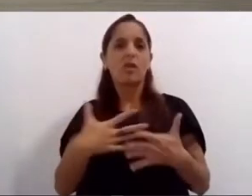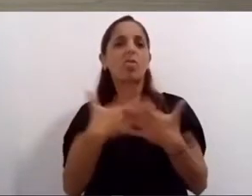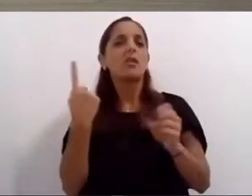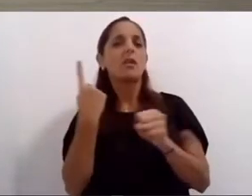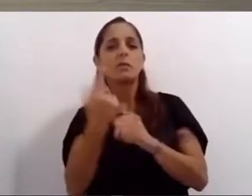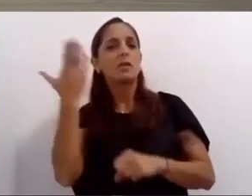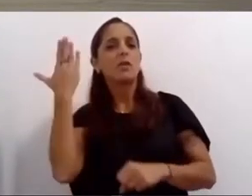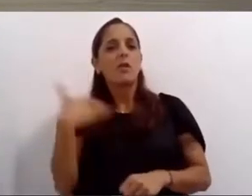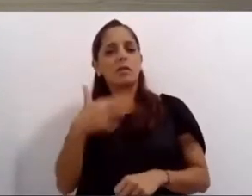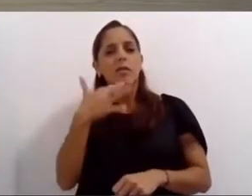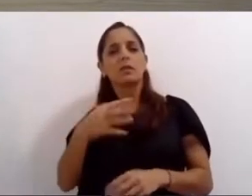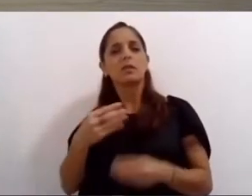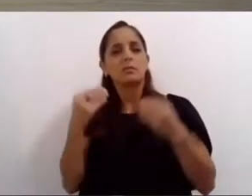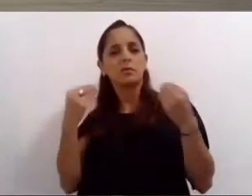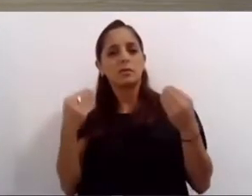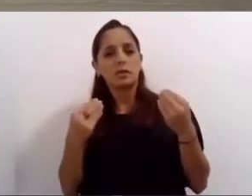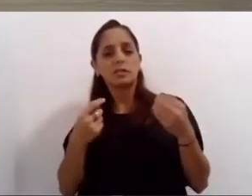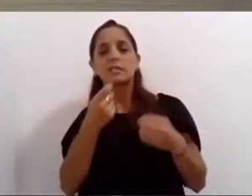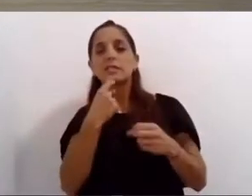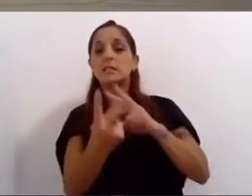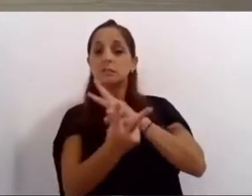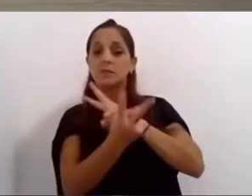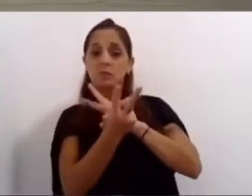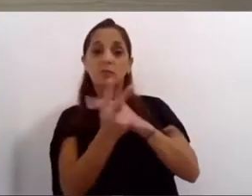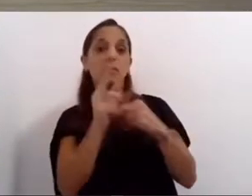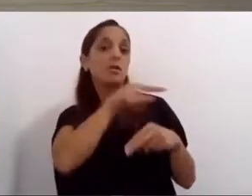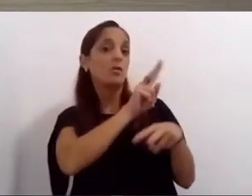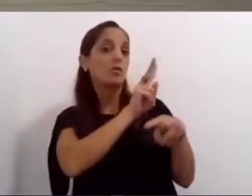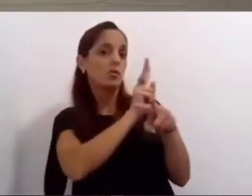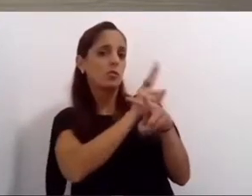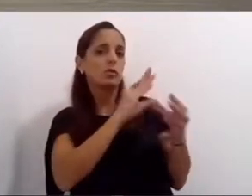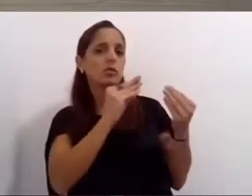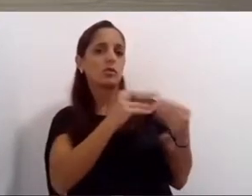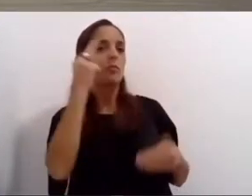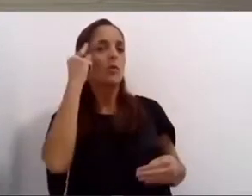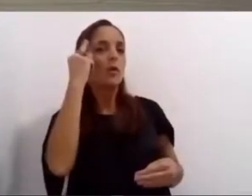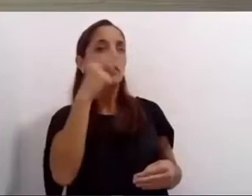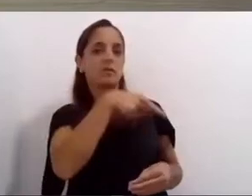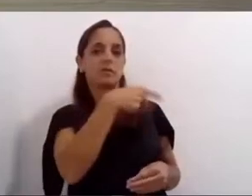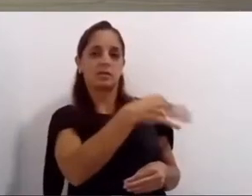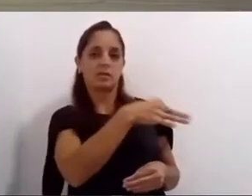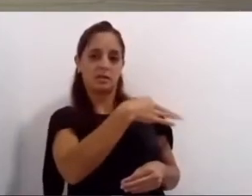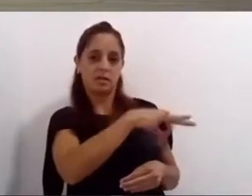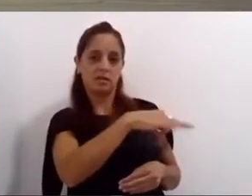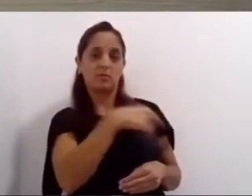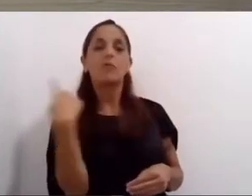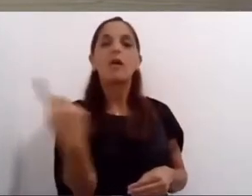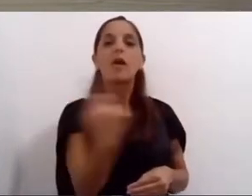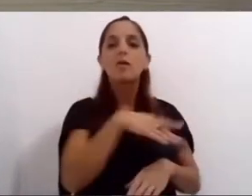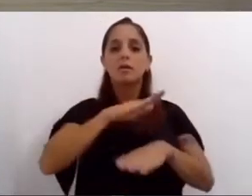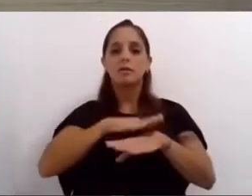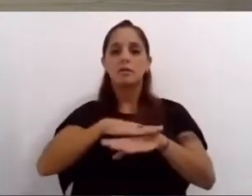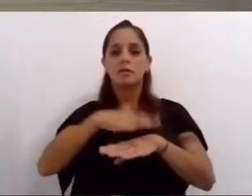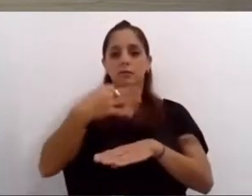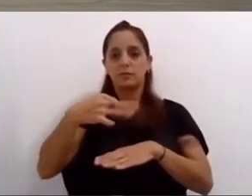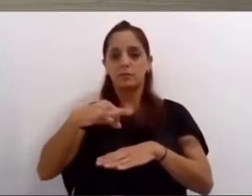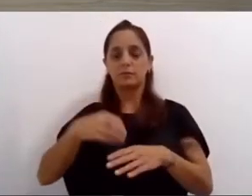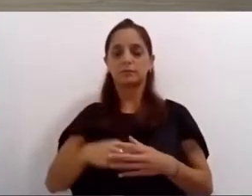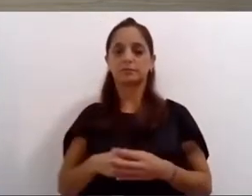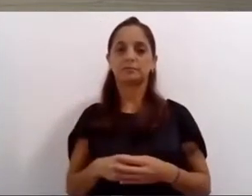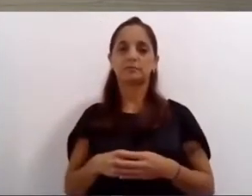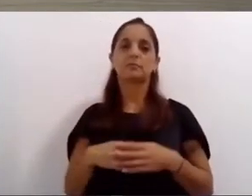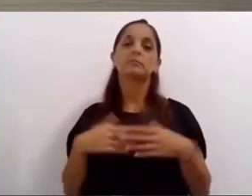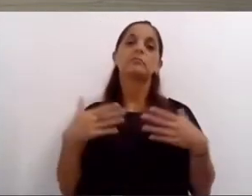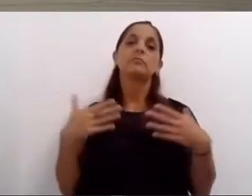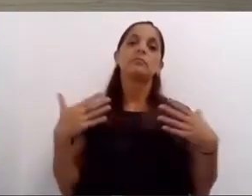respetar al de al lado y eso fue el resultado del esfuerzo de cada rosarino y rosarina tenemos